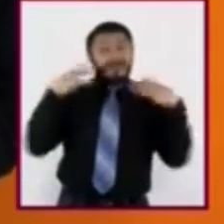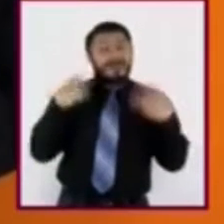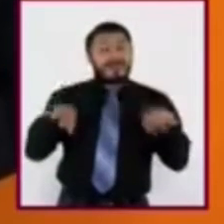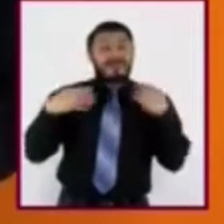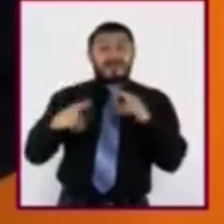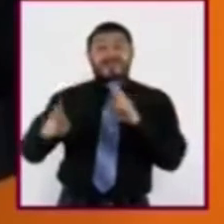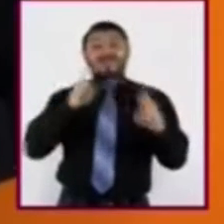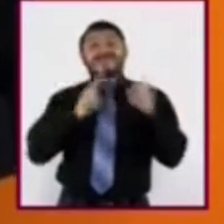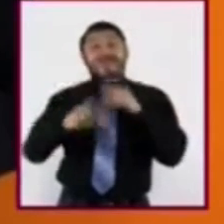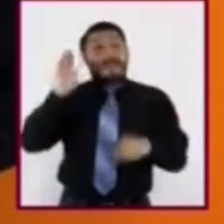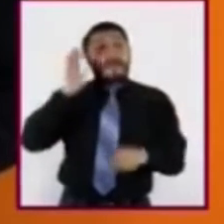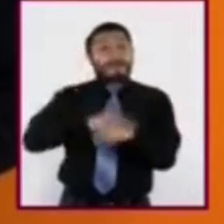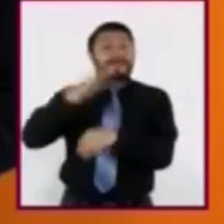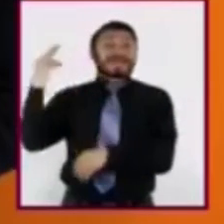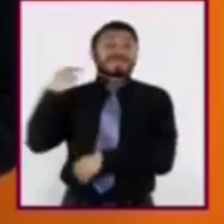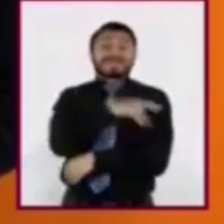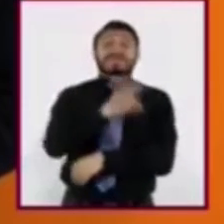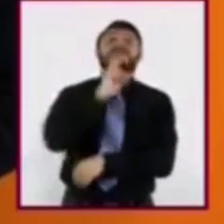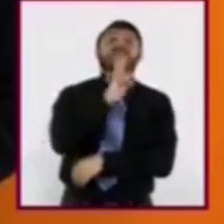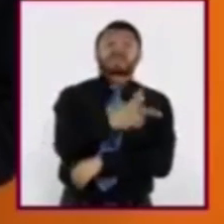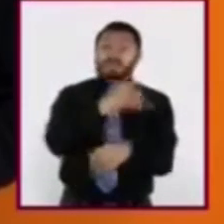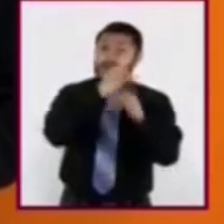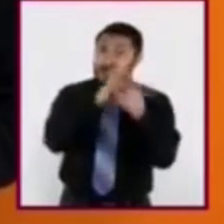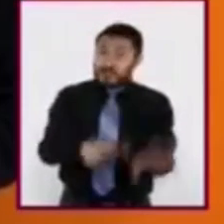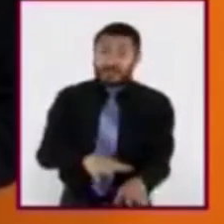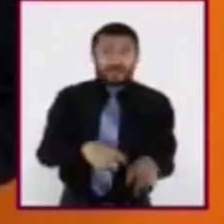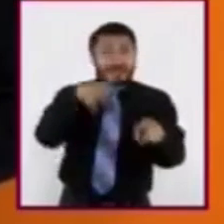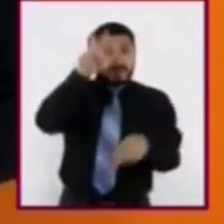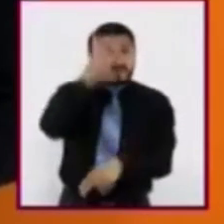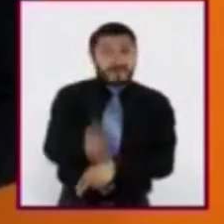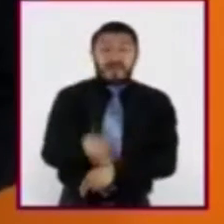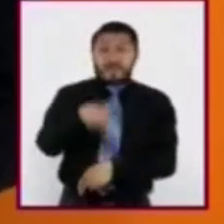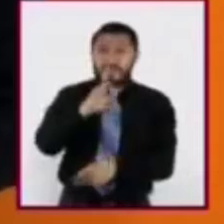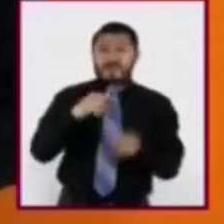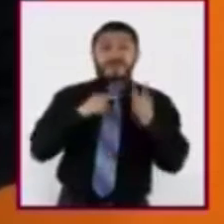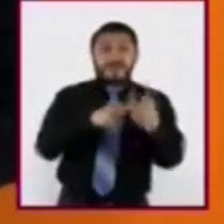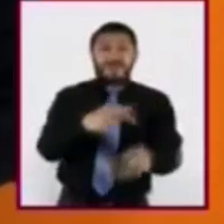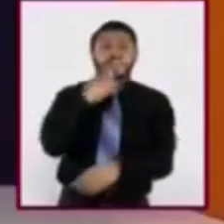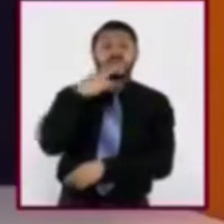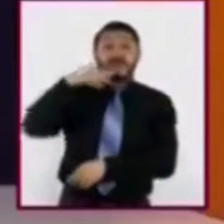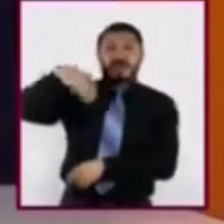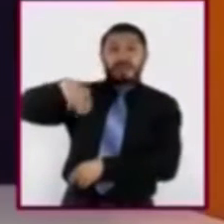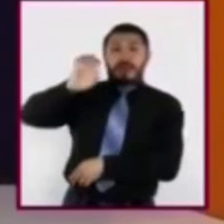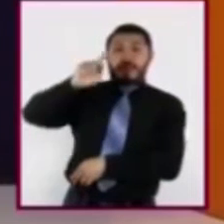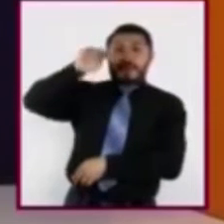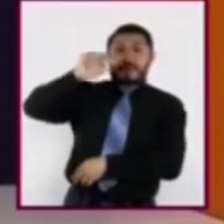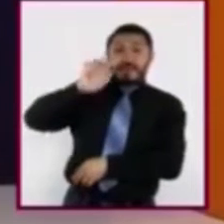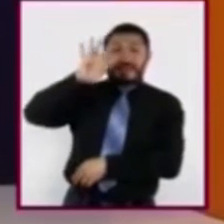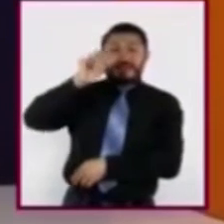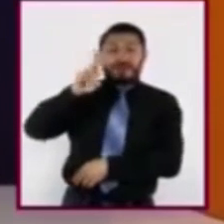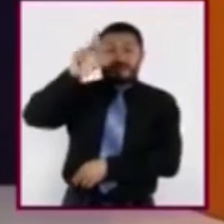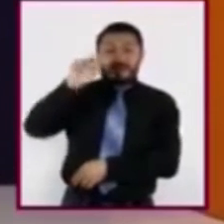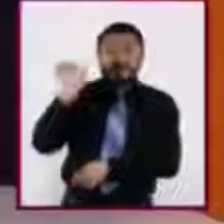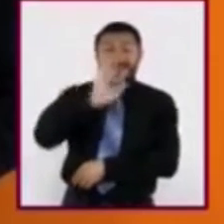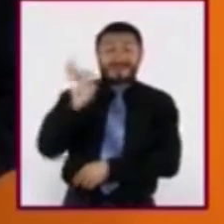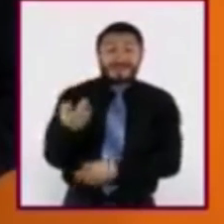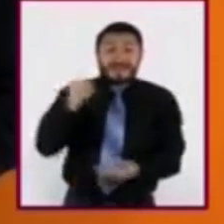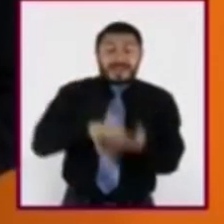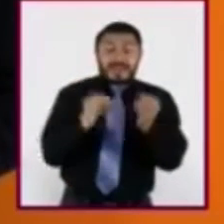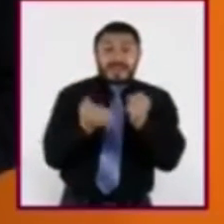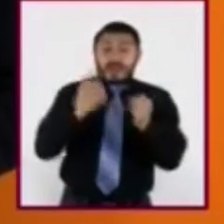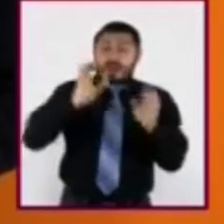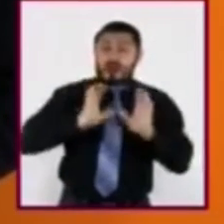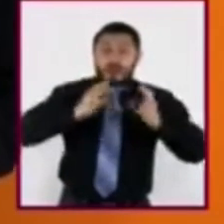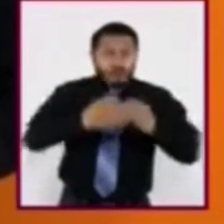noticia puede volar mejor, pero seguir usando la metáfora. Si una comunidad está enterada sobre lo que